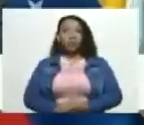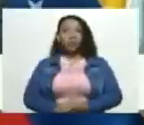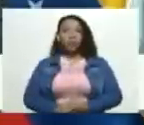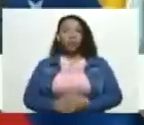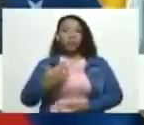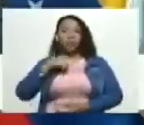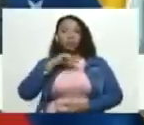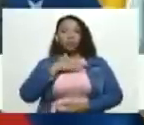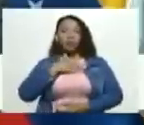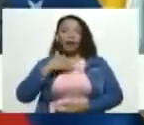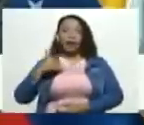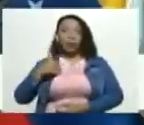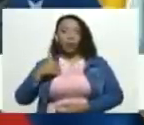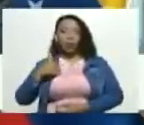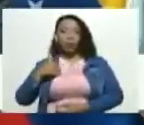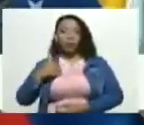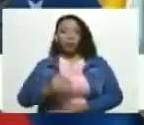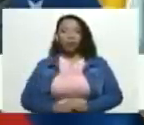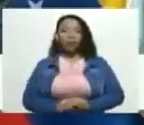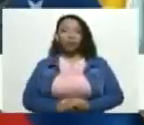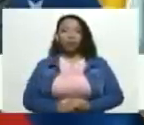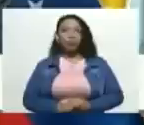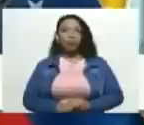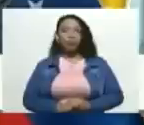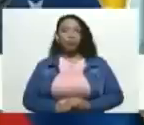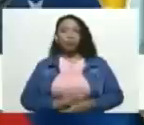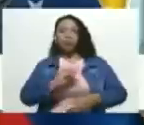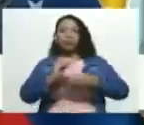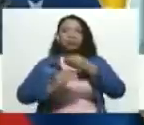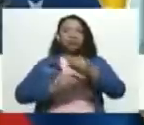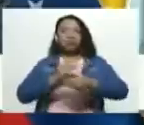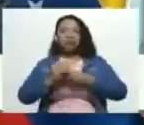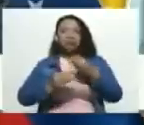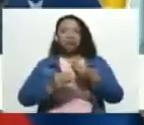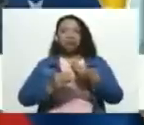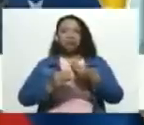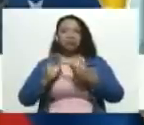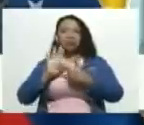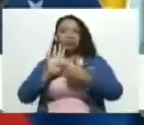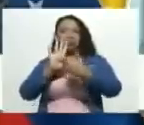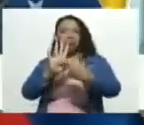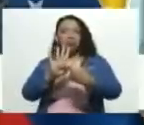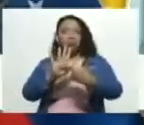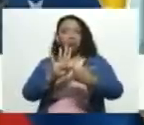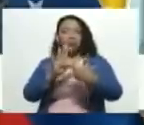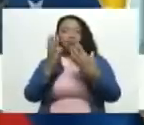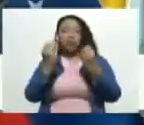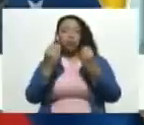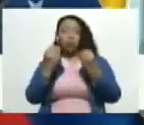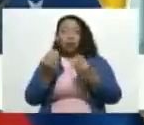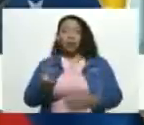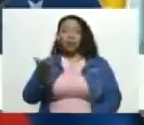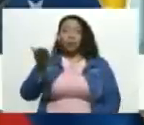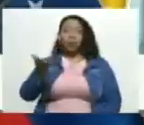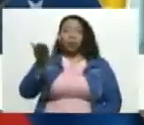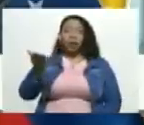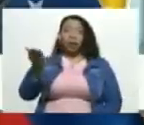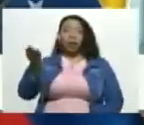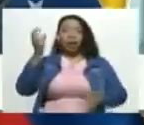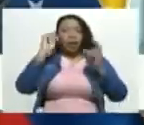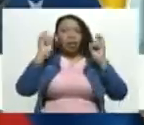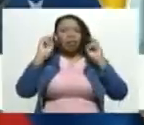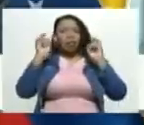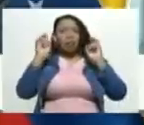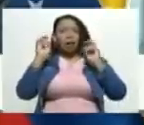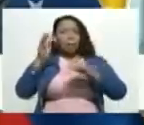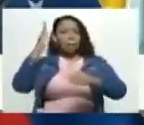hemos querido hacer y sentar un precedente bien importante en relación a